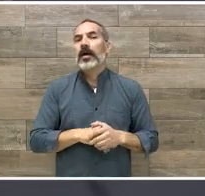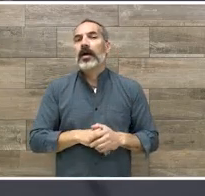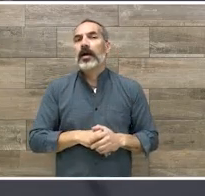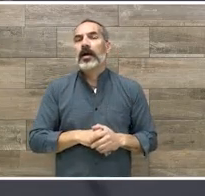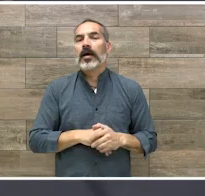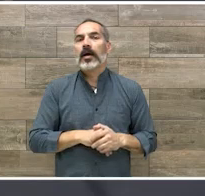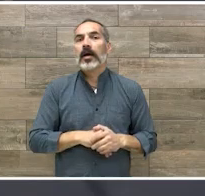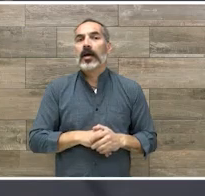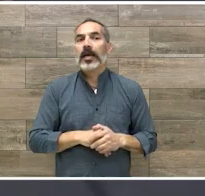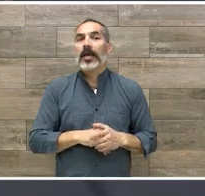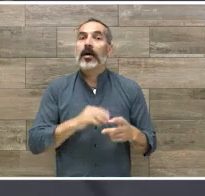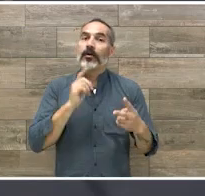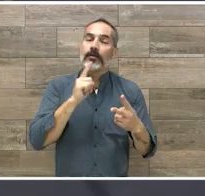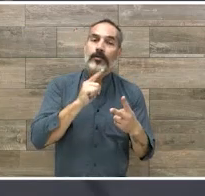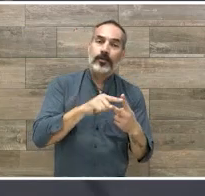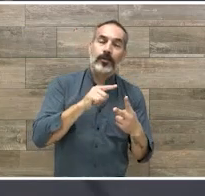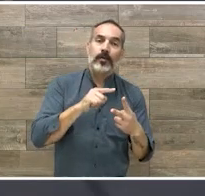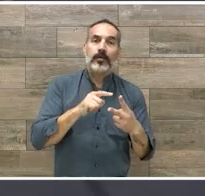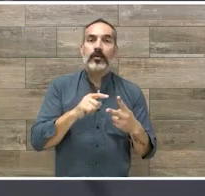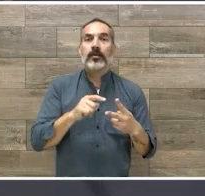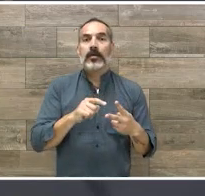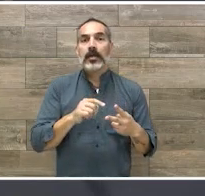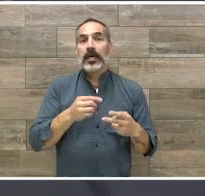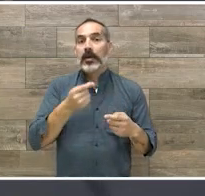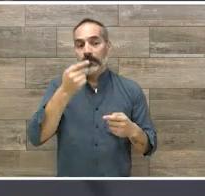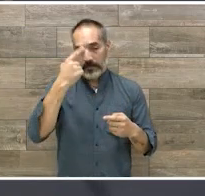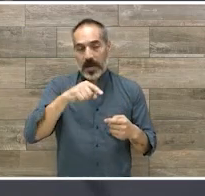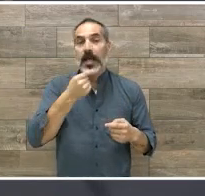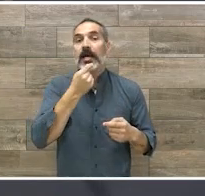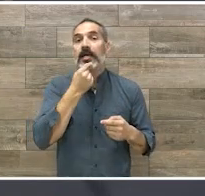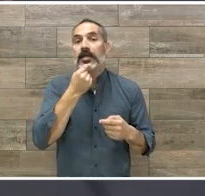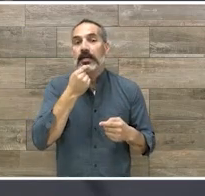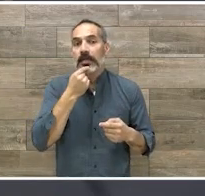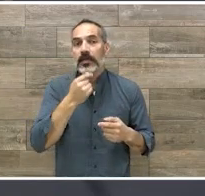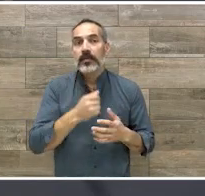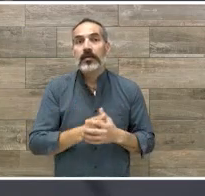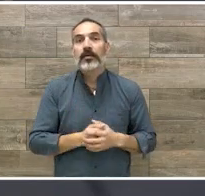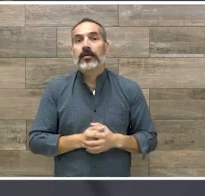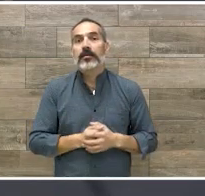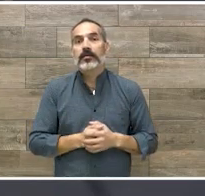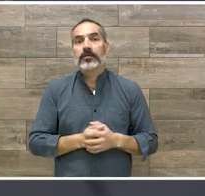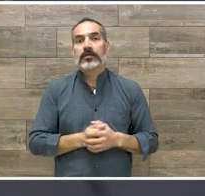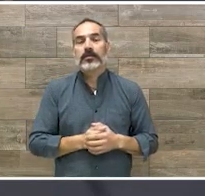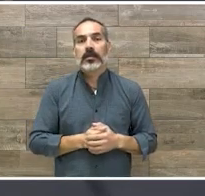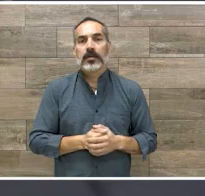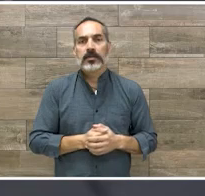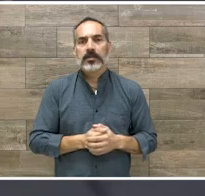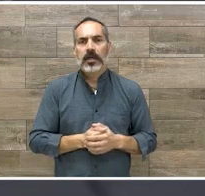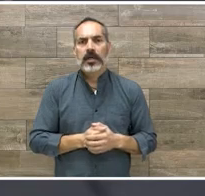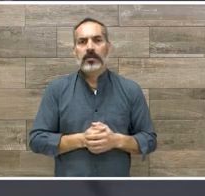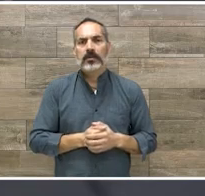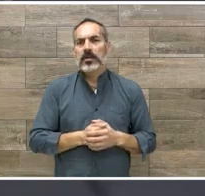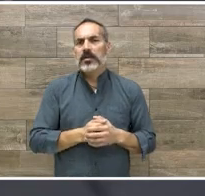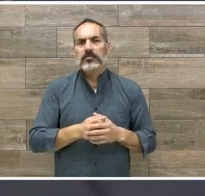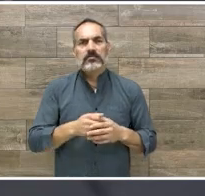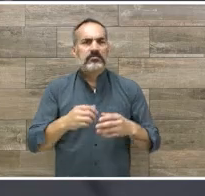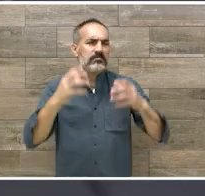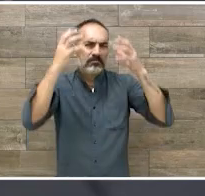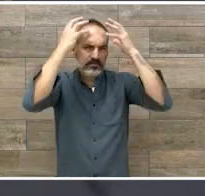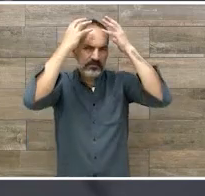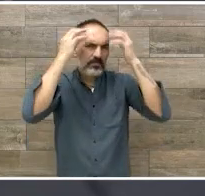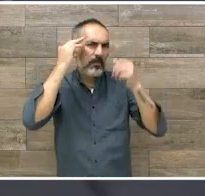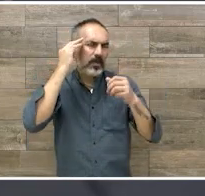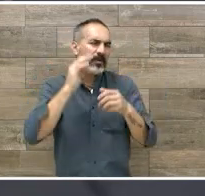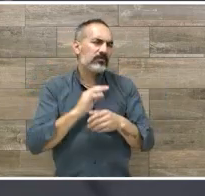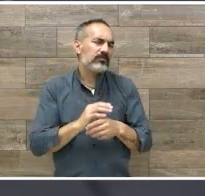está orientado tanto a niños neurotípicos como a niños que se